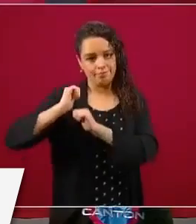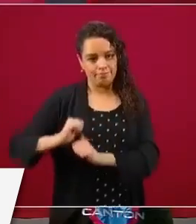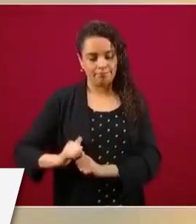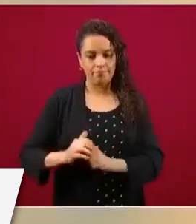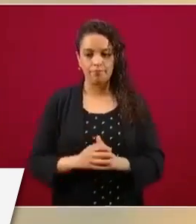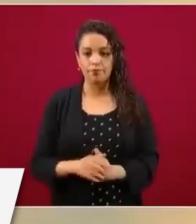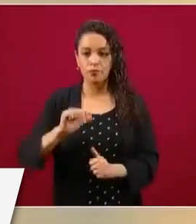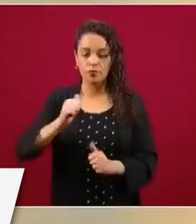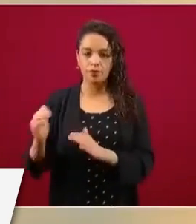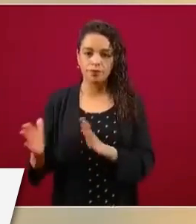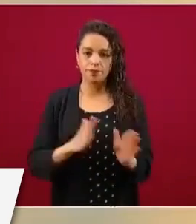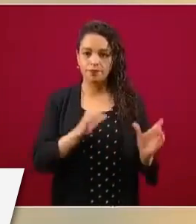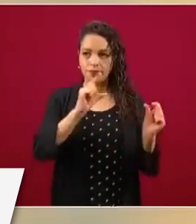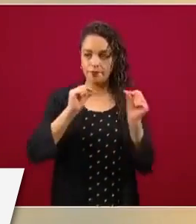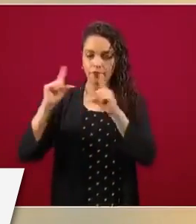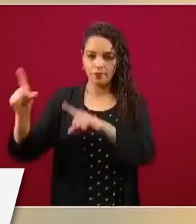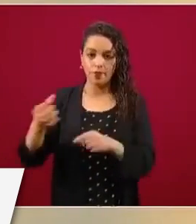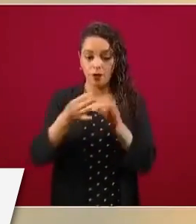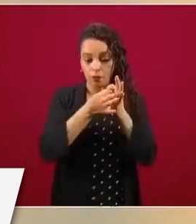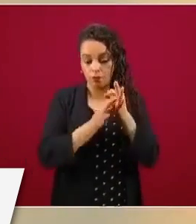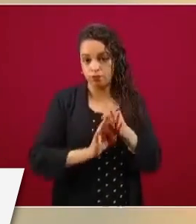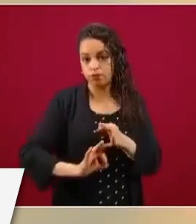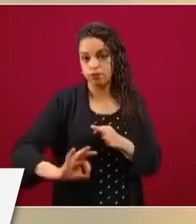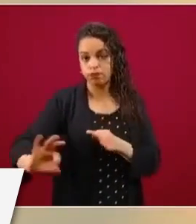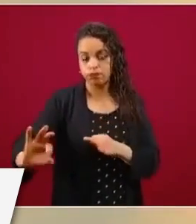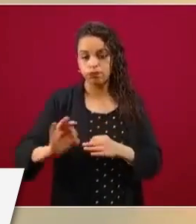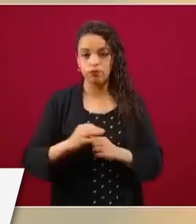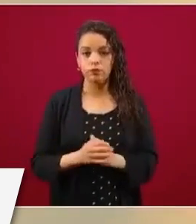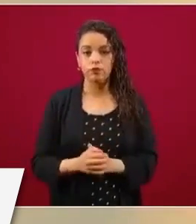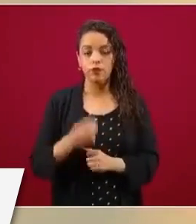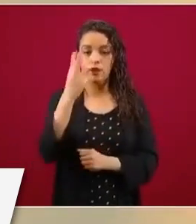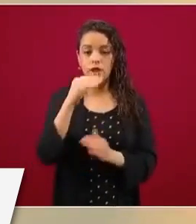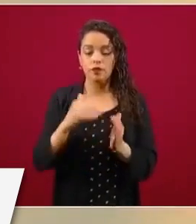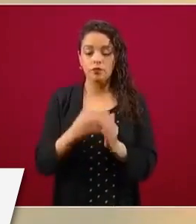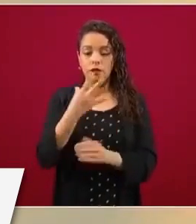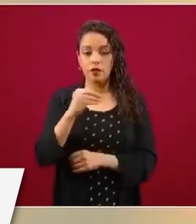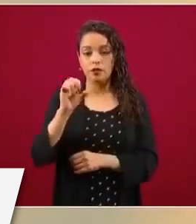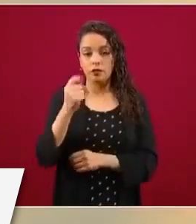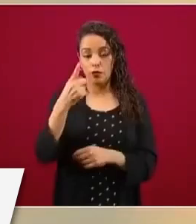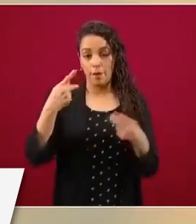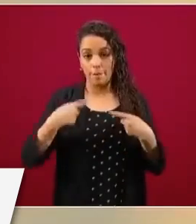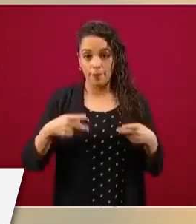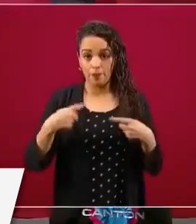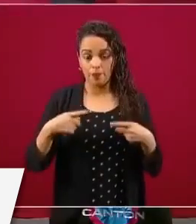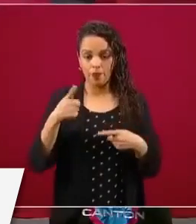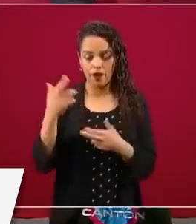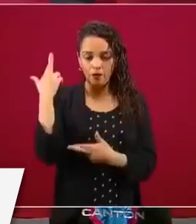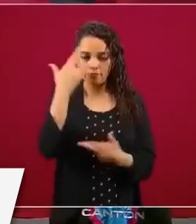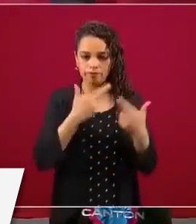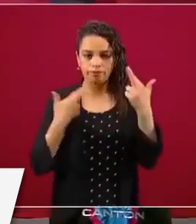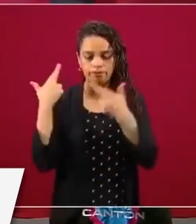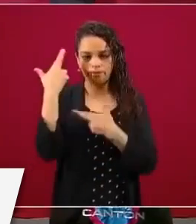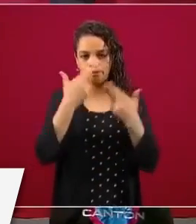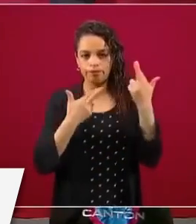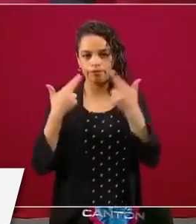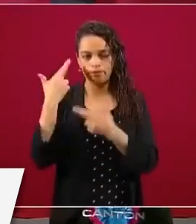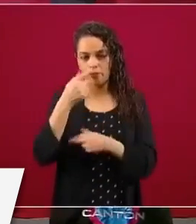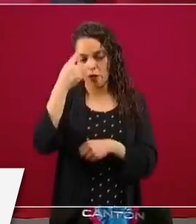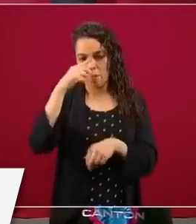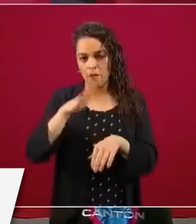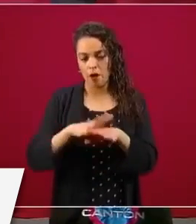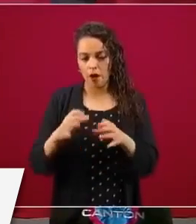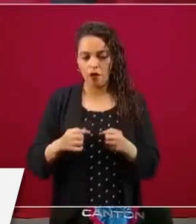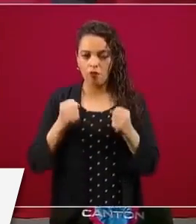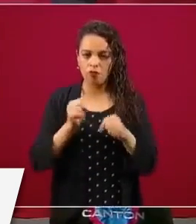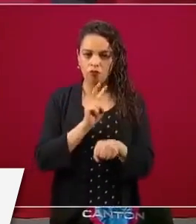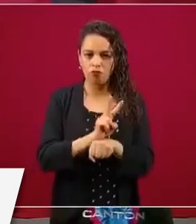Protección de ductos. Estos 3 mil 561 hombres realizan lo que es el reforzamiento a